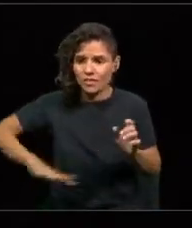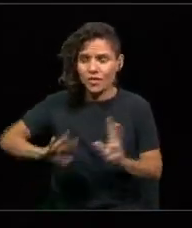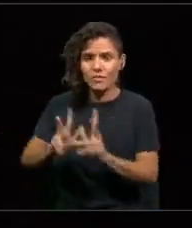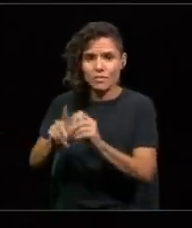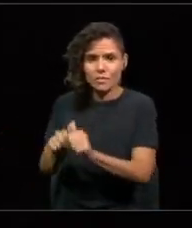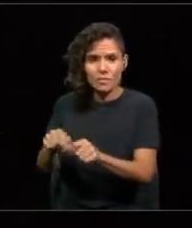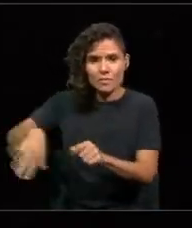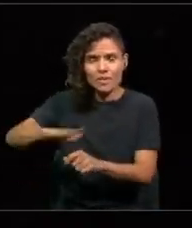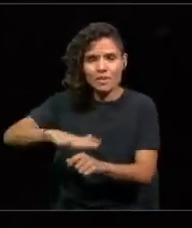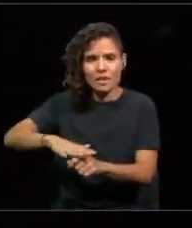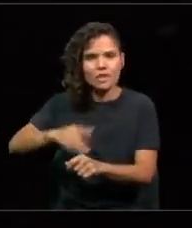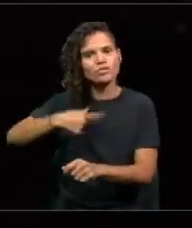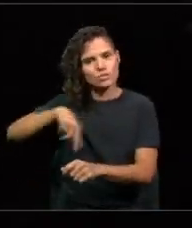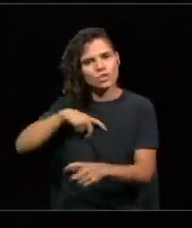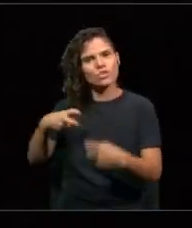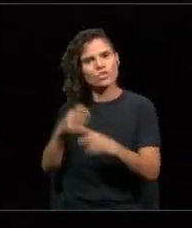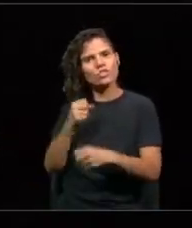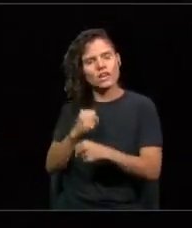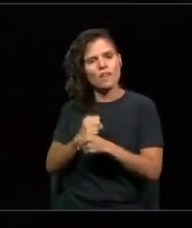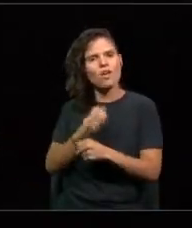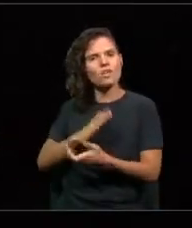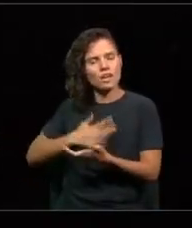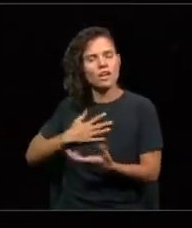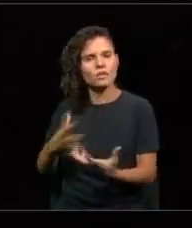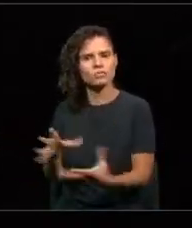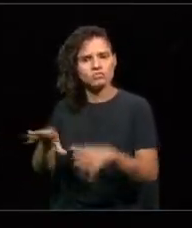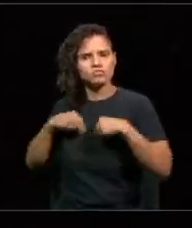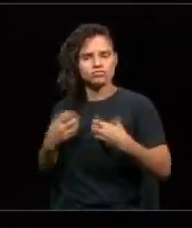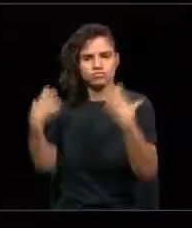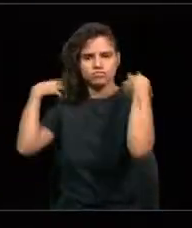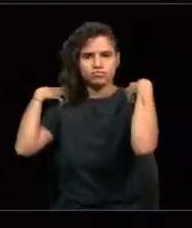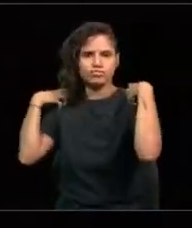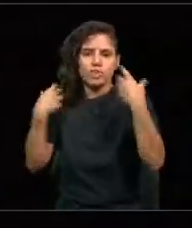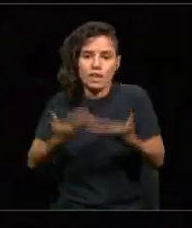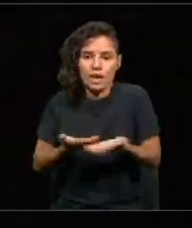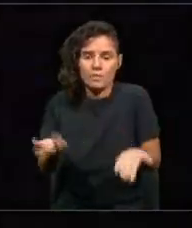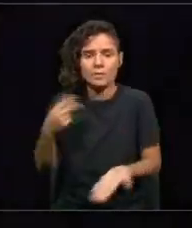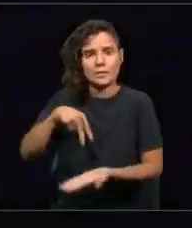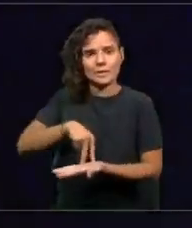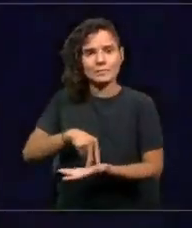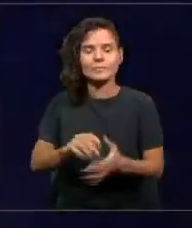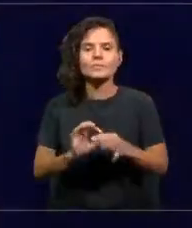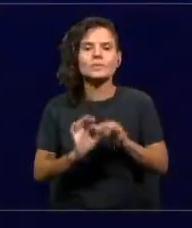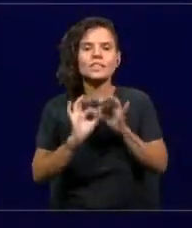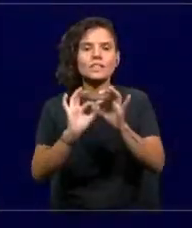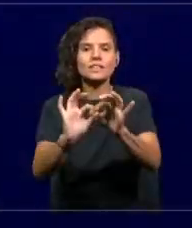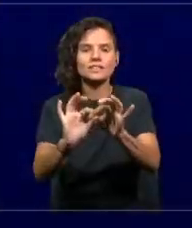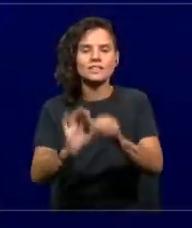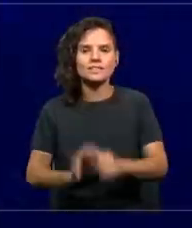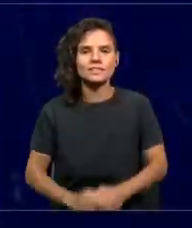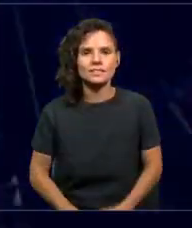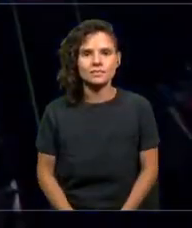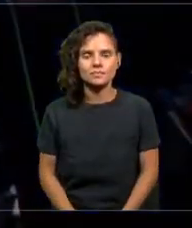queremos hacer cargo y estamos a disposición. Muchas gracias. Aplausos Aplausos Aplausos Aplausos Aplausos